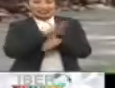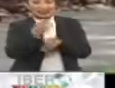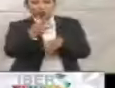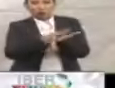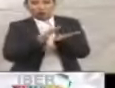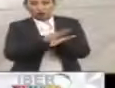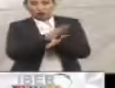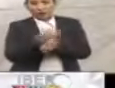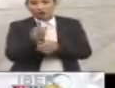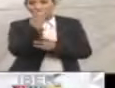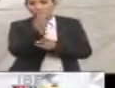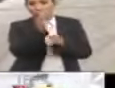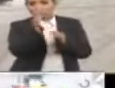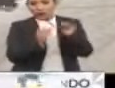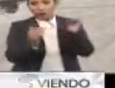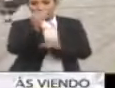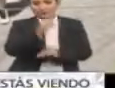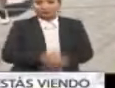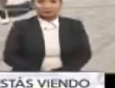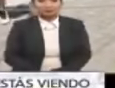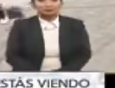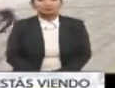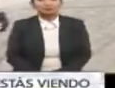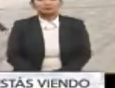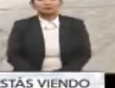alza del 2%.